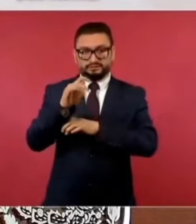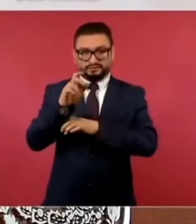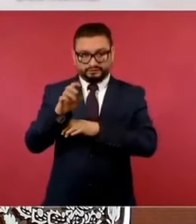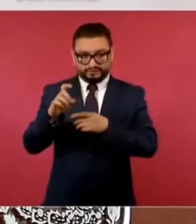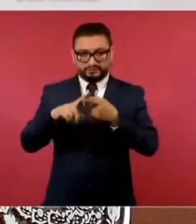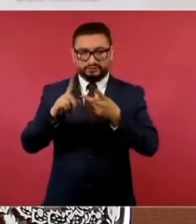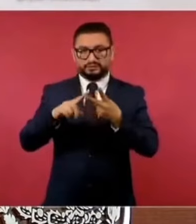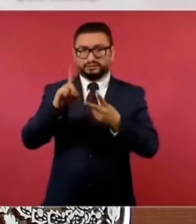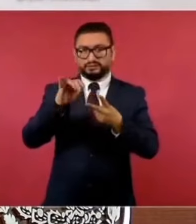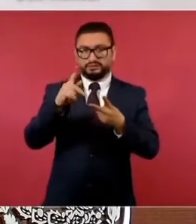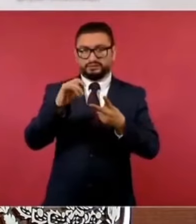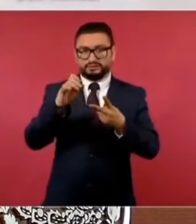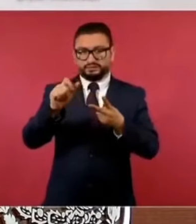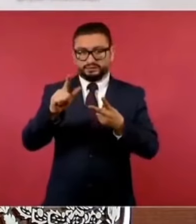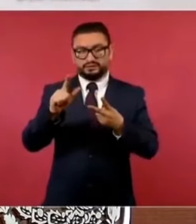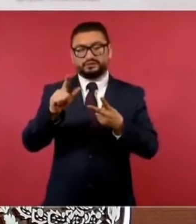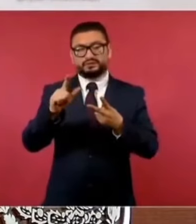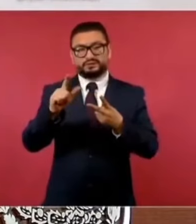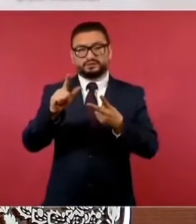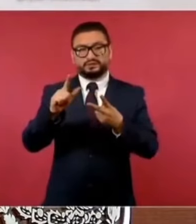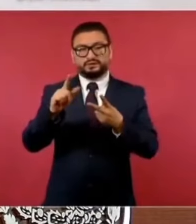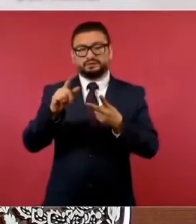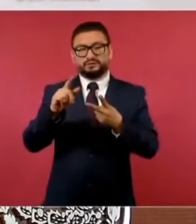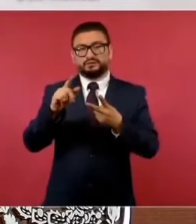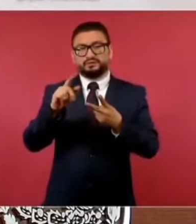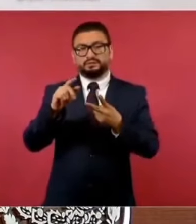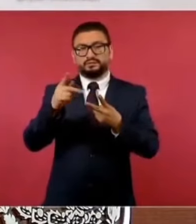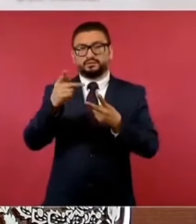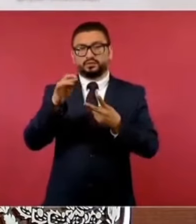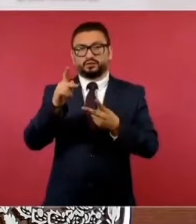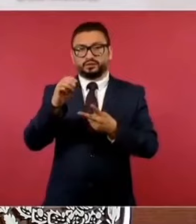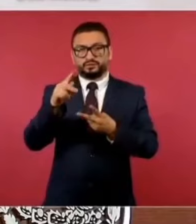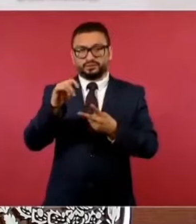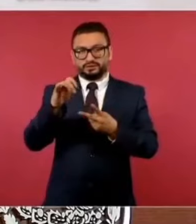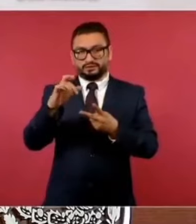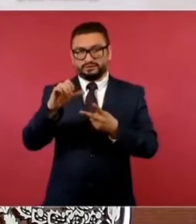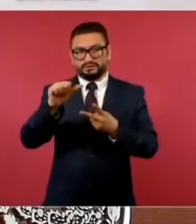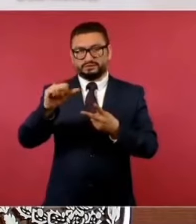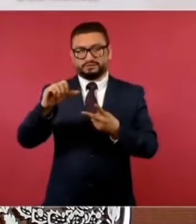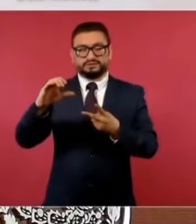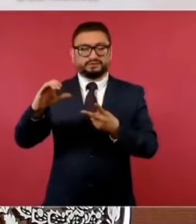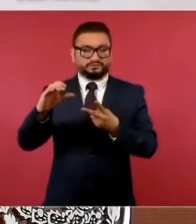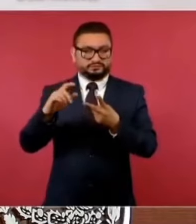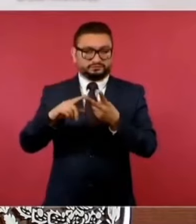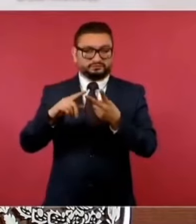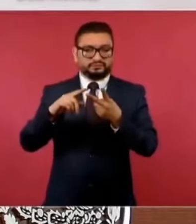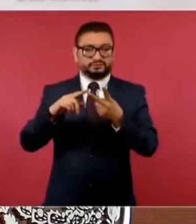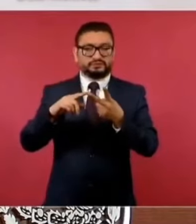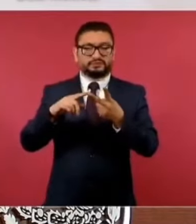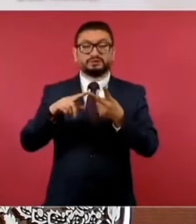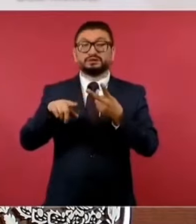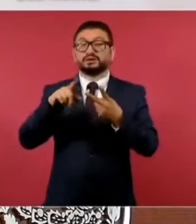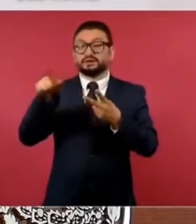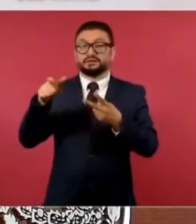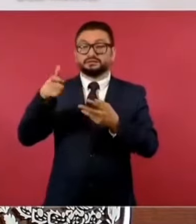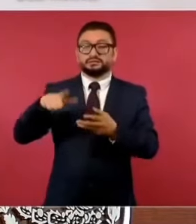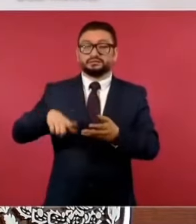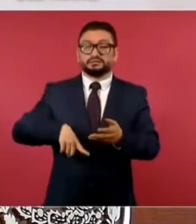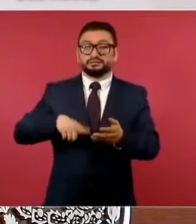y Digital Bacon Programmatic. Reciben recursos